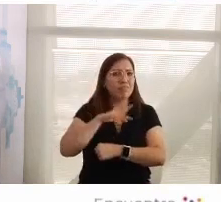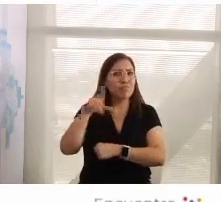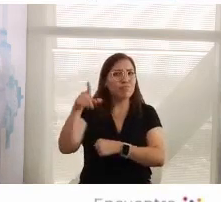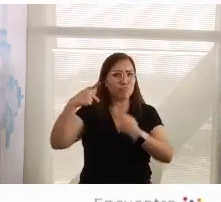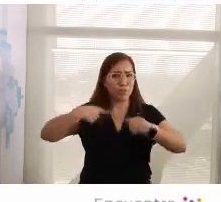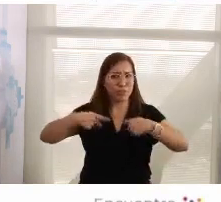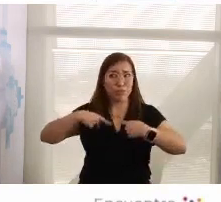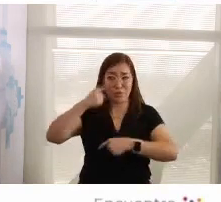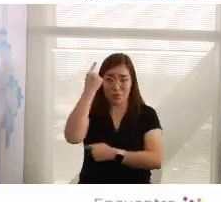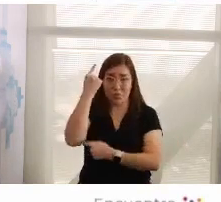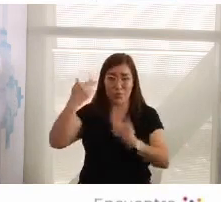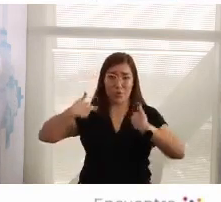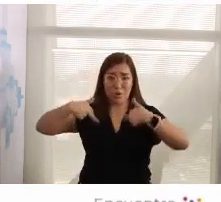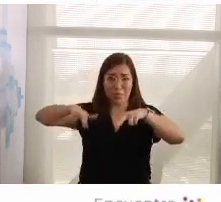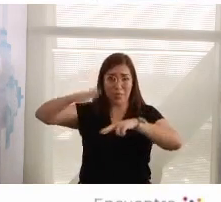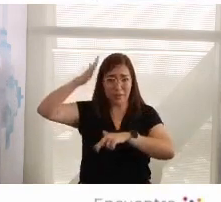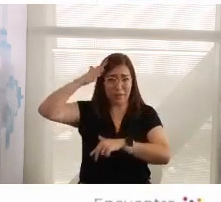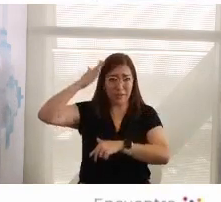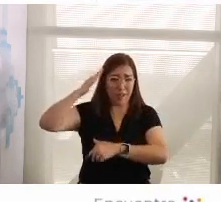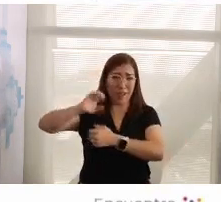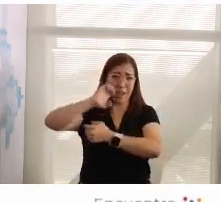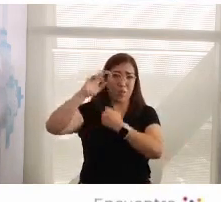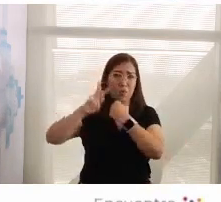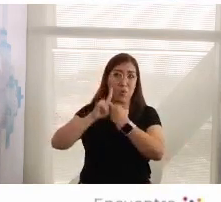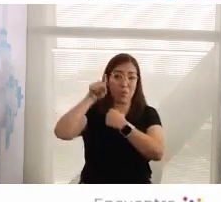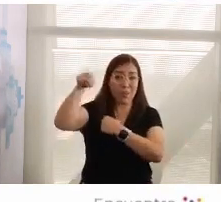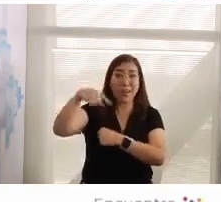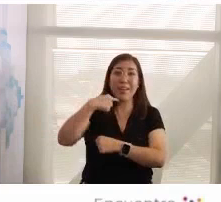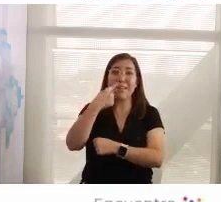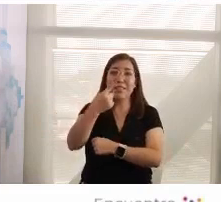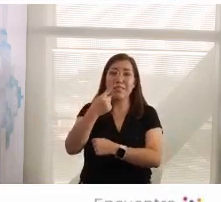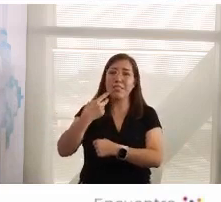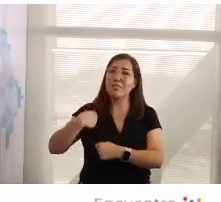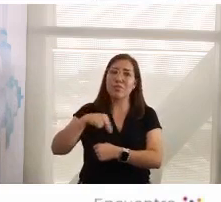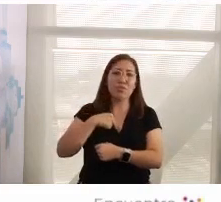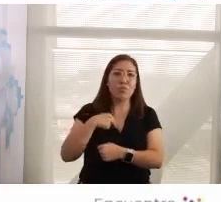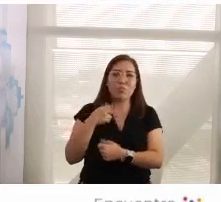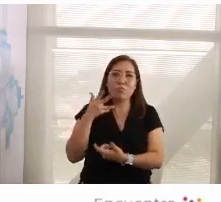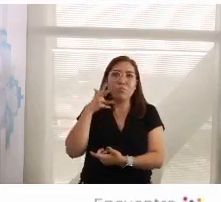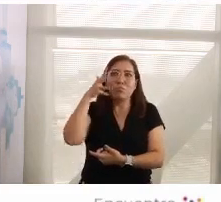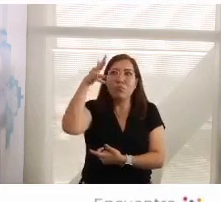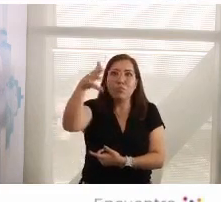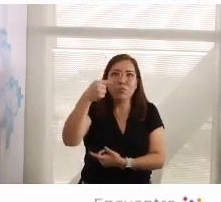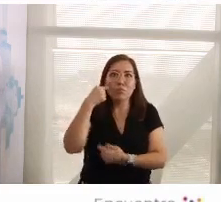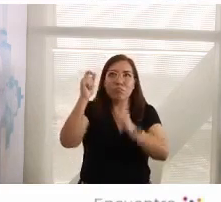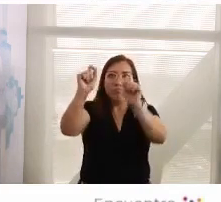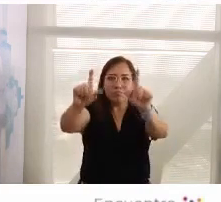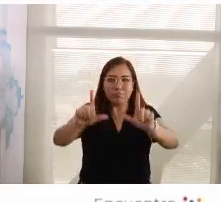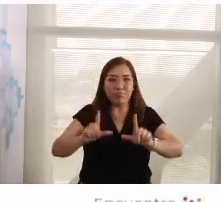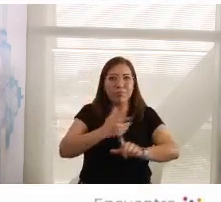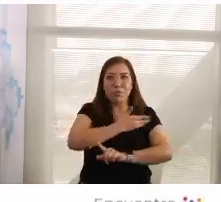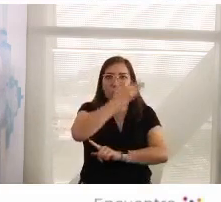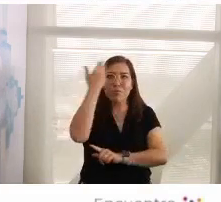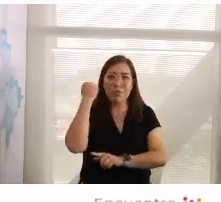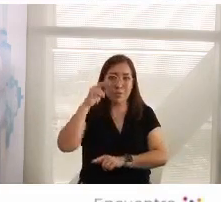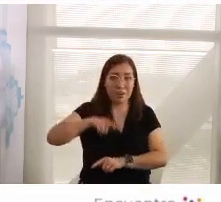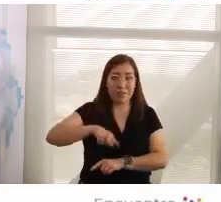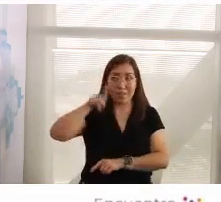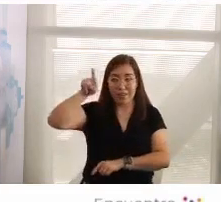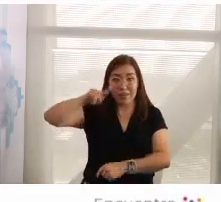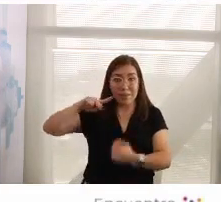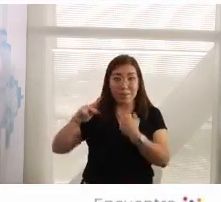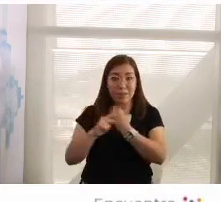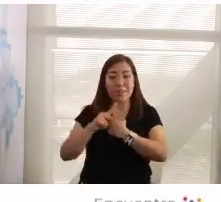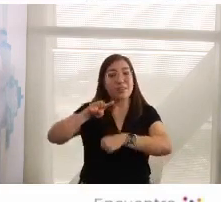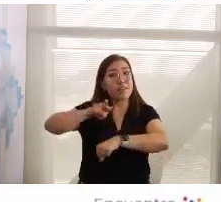representante de la Unión Europea en ese momento en Nicaragua nos dijo, nosotros no lo vimos venir. Nosotros en Venezuela estamos tratando de hacer